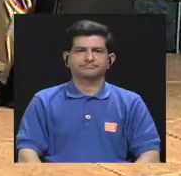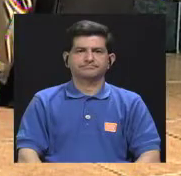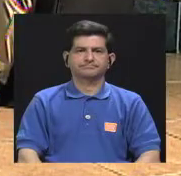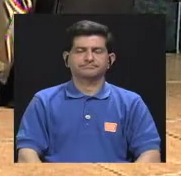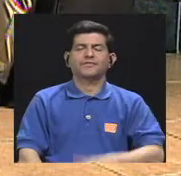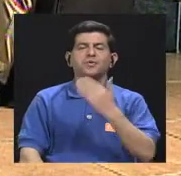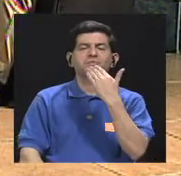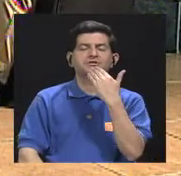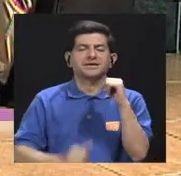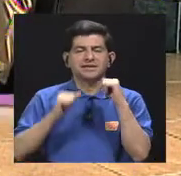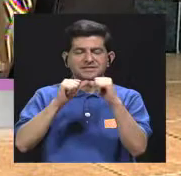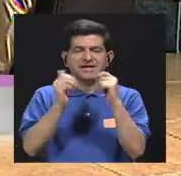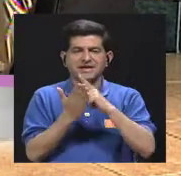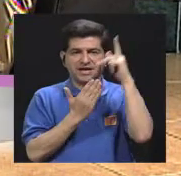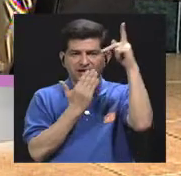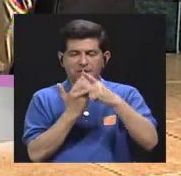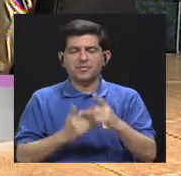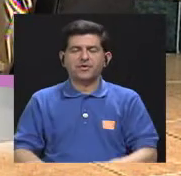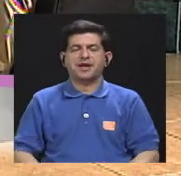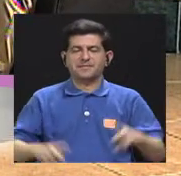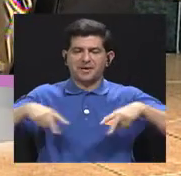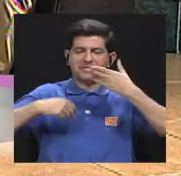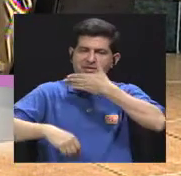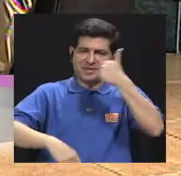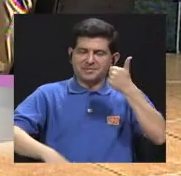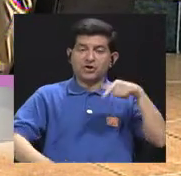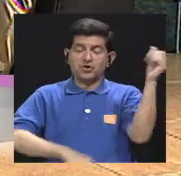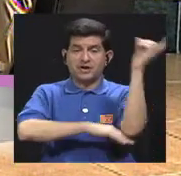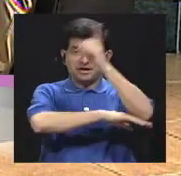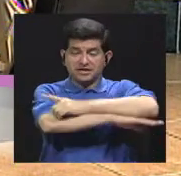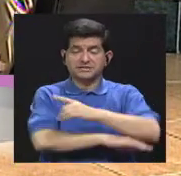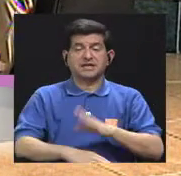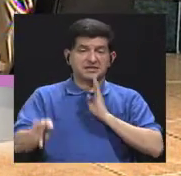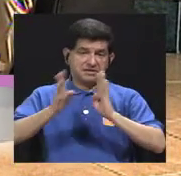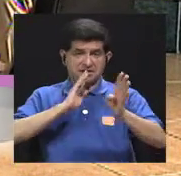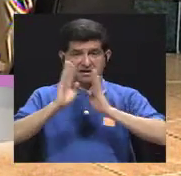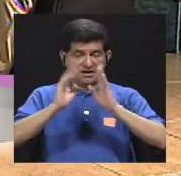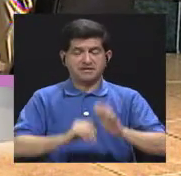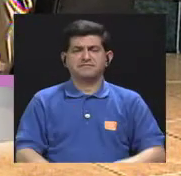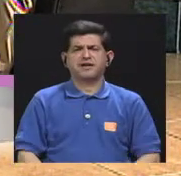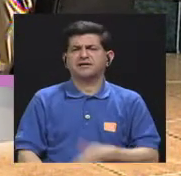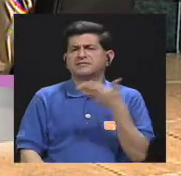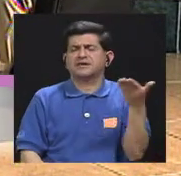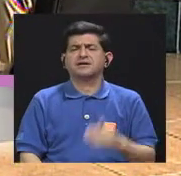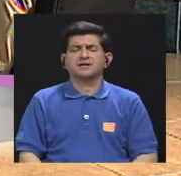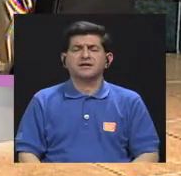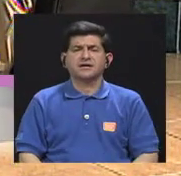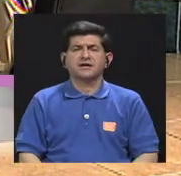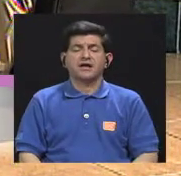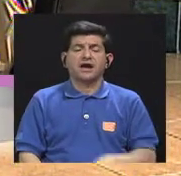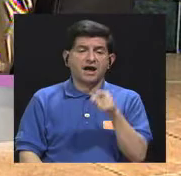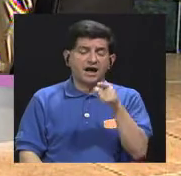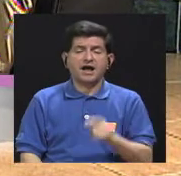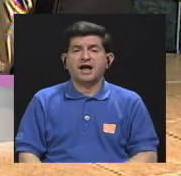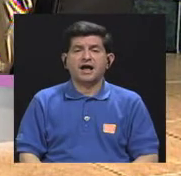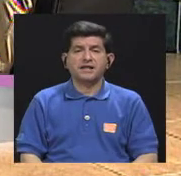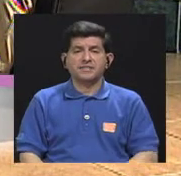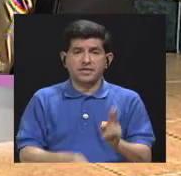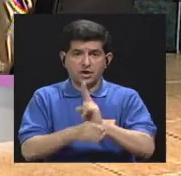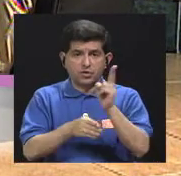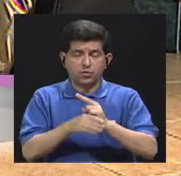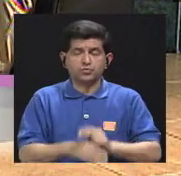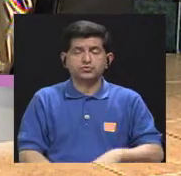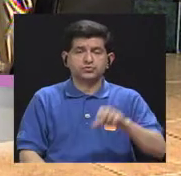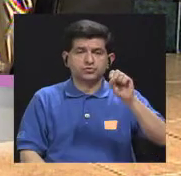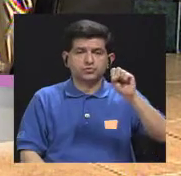Gracias por continuar con su programa Vivir Mejor. El día de hoy estamos conversando acerca del consumo de sodio y su